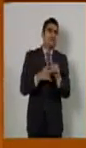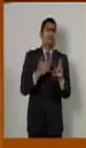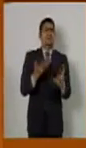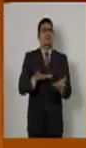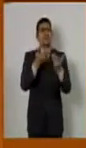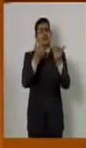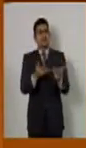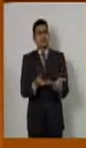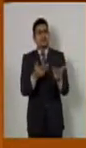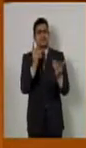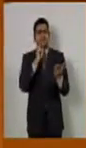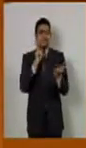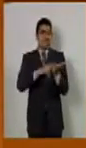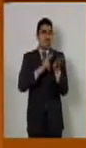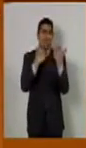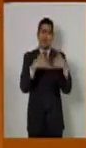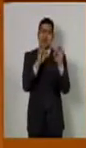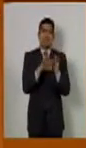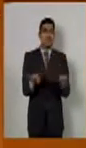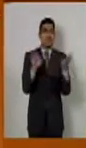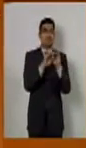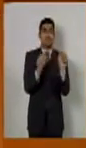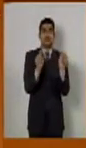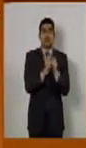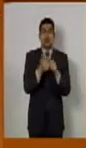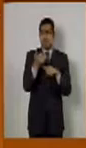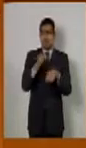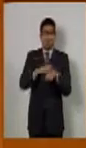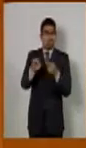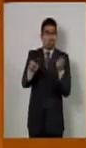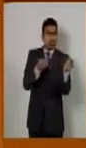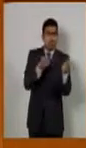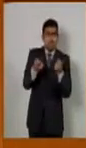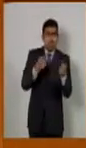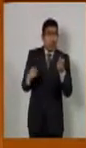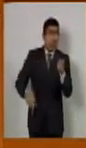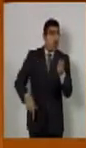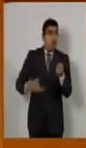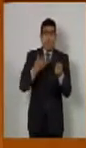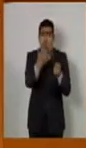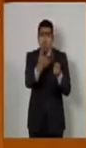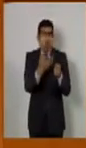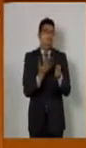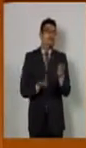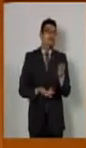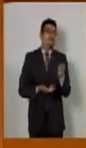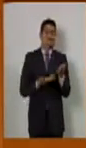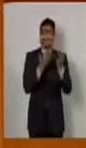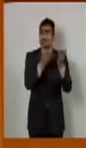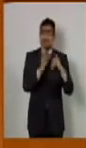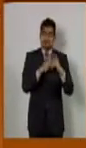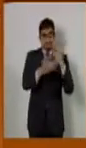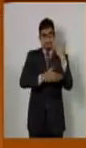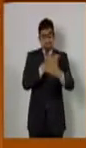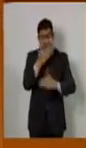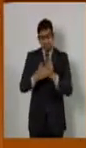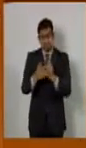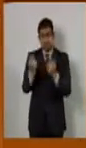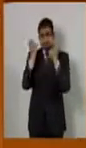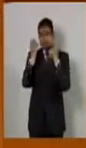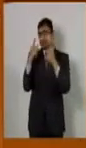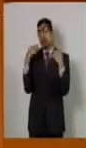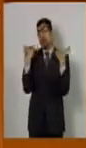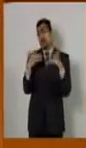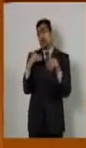papel destacado que desempeñó en la administración pública. Existen batallas que se reconocen debido